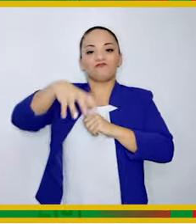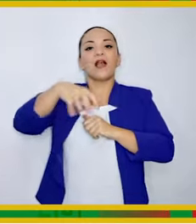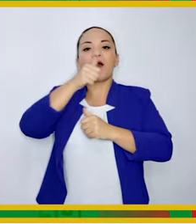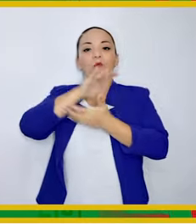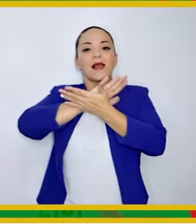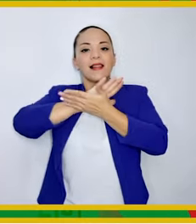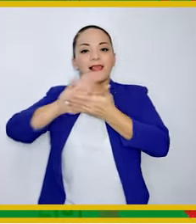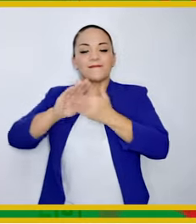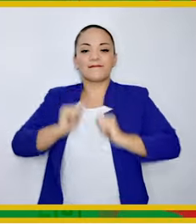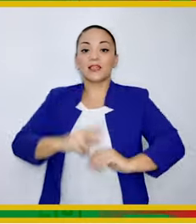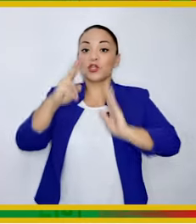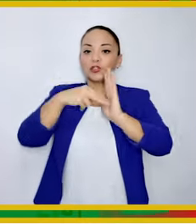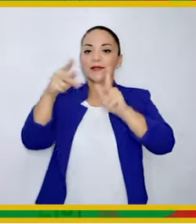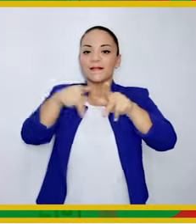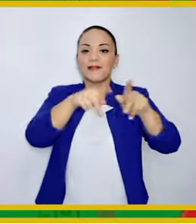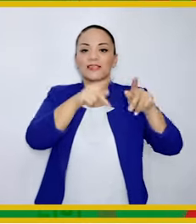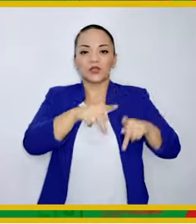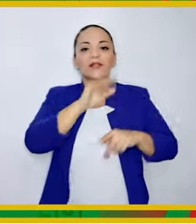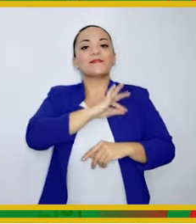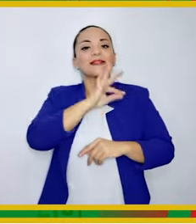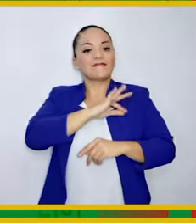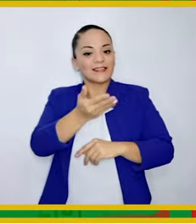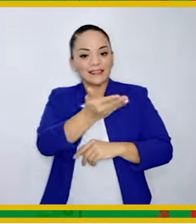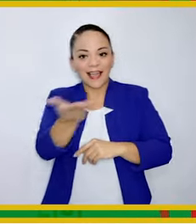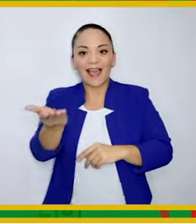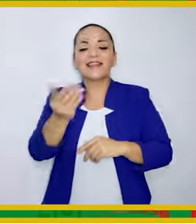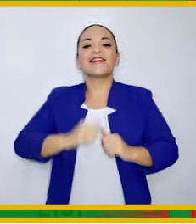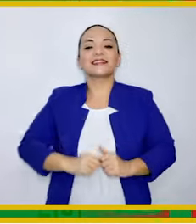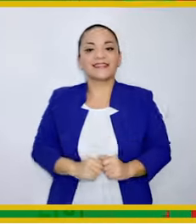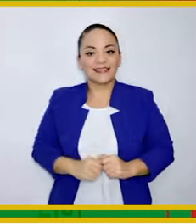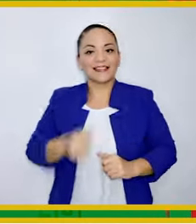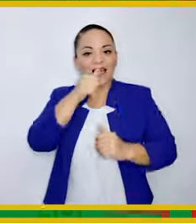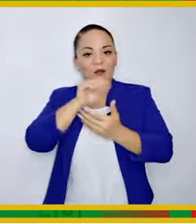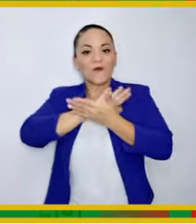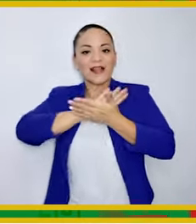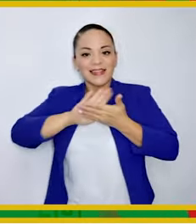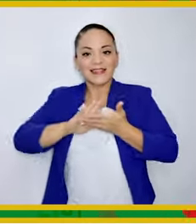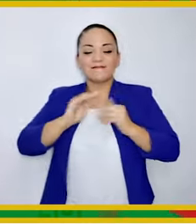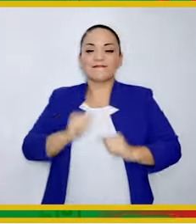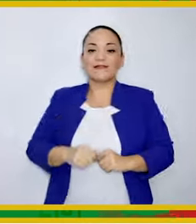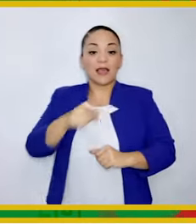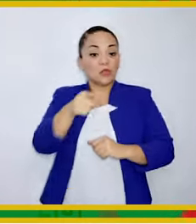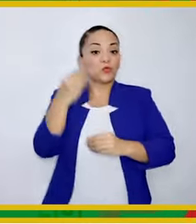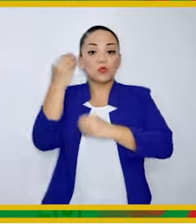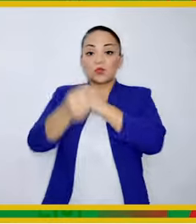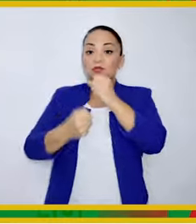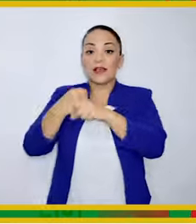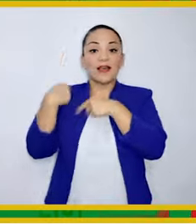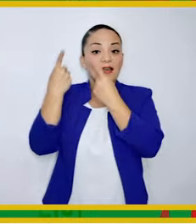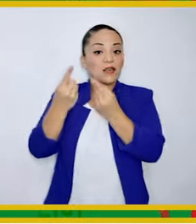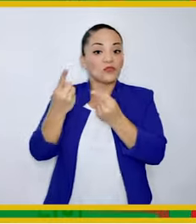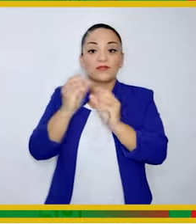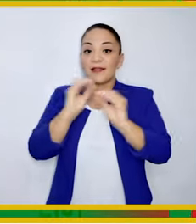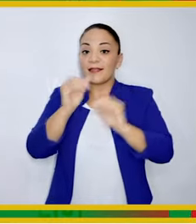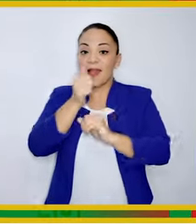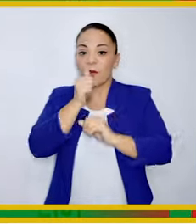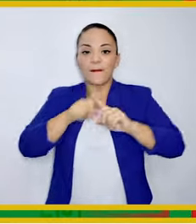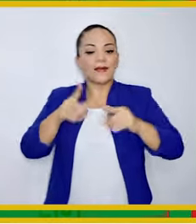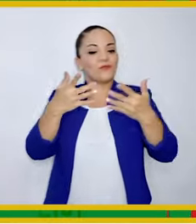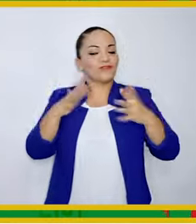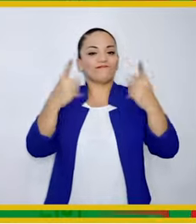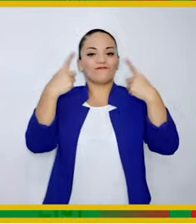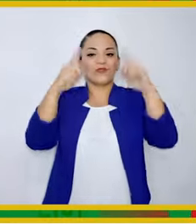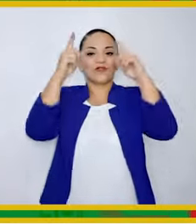planta potabilizadora 2.000 personas beneficiadas directamente Décadas sin agua